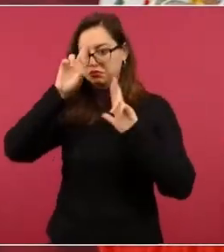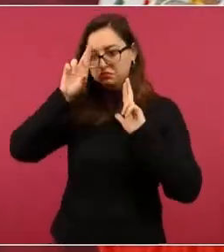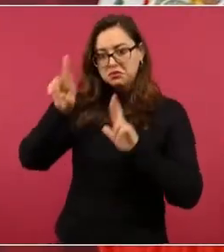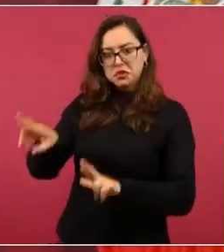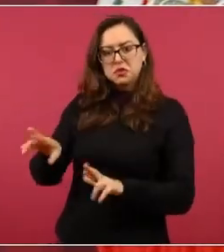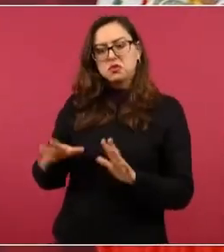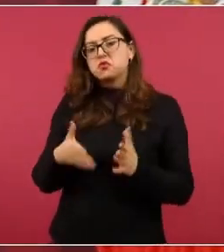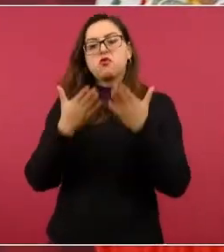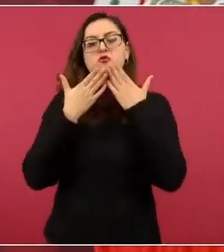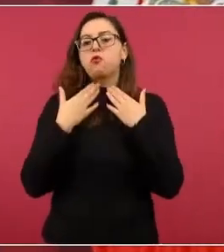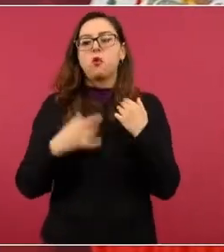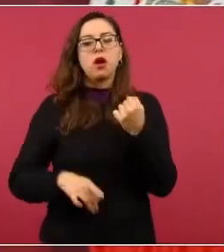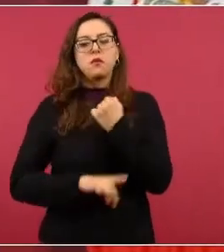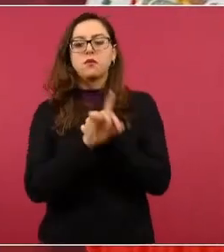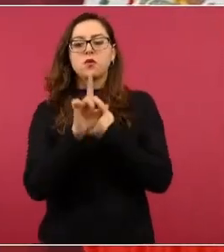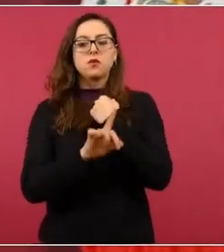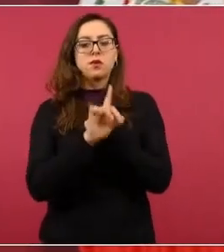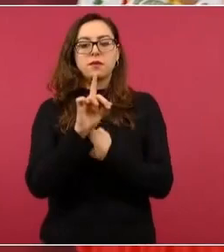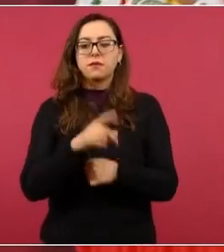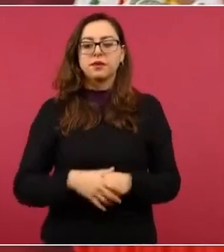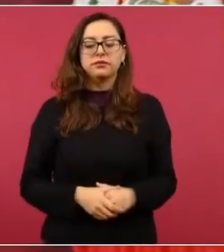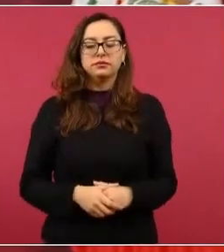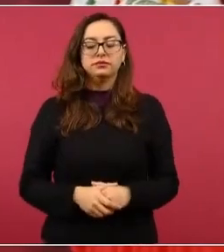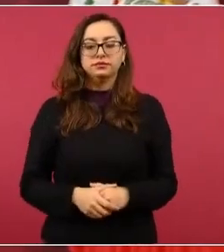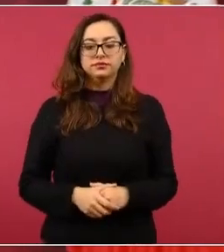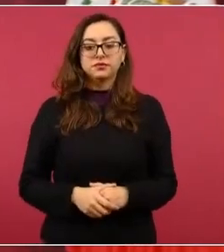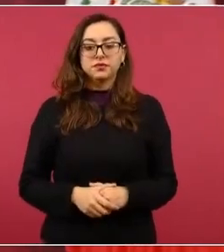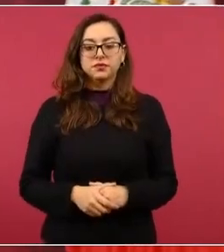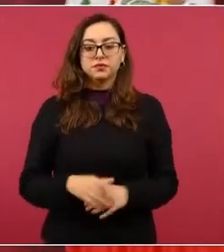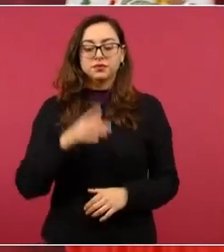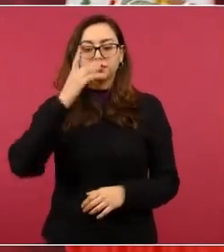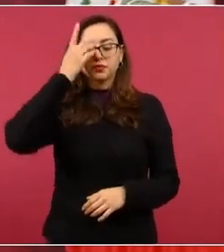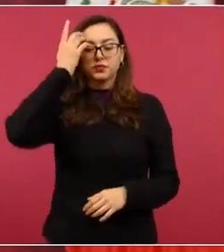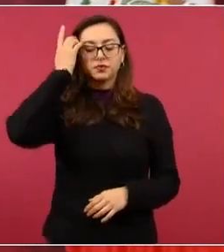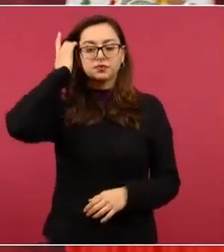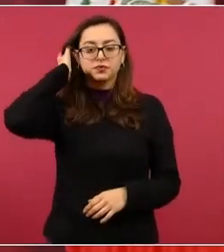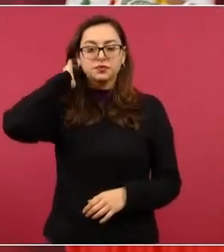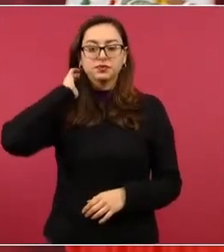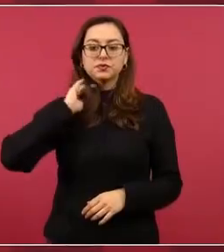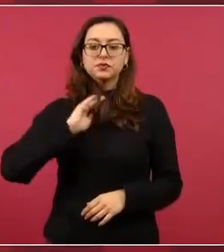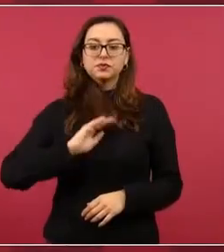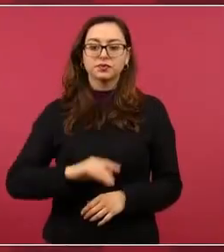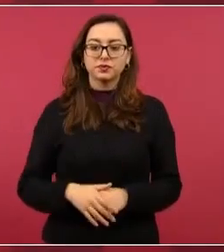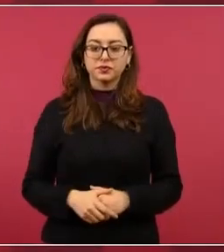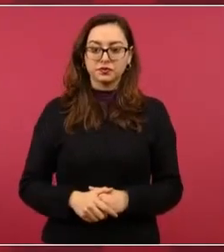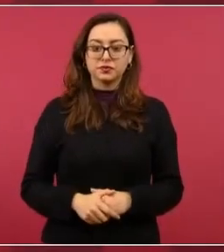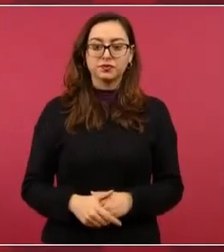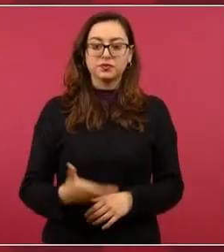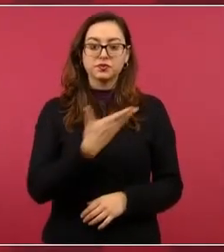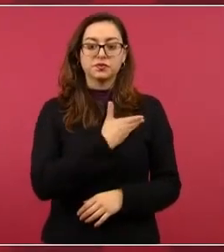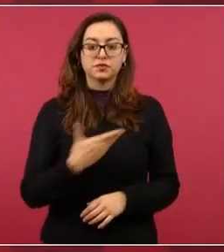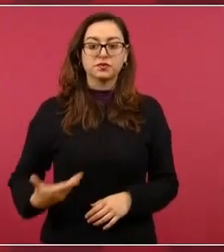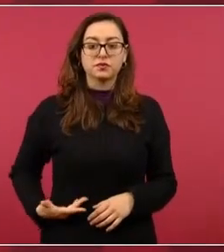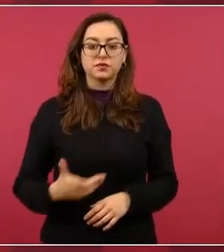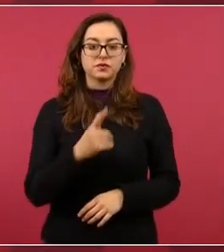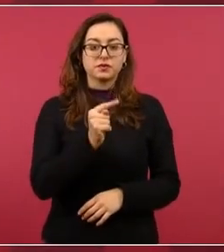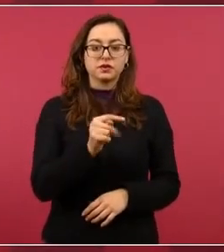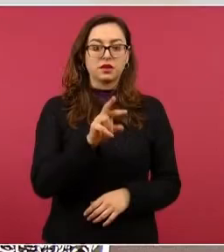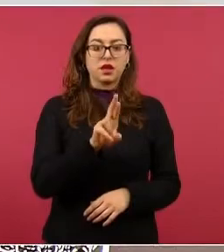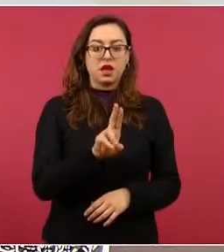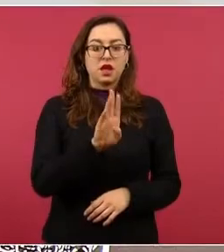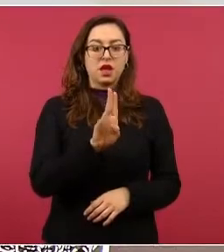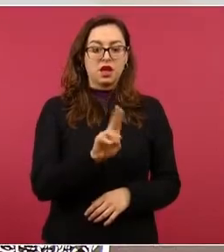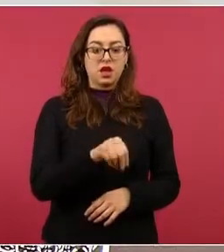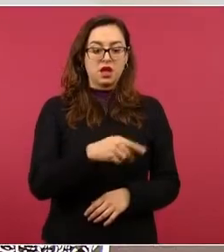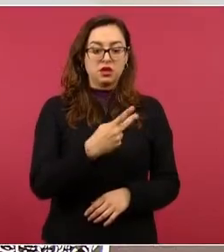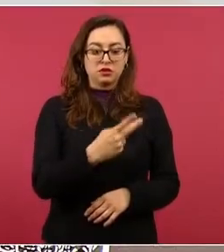ningún problema. en el caso del presidente de Trump fue